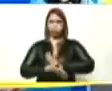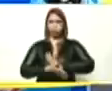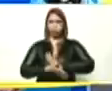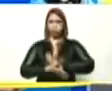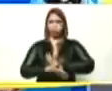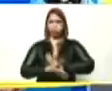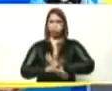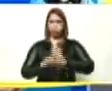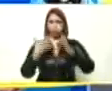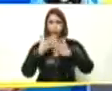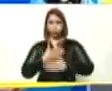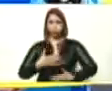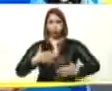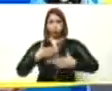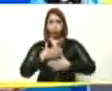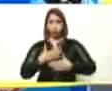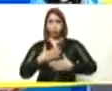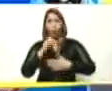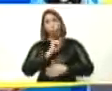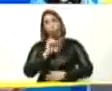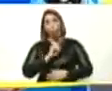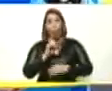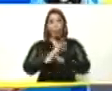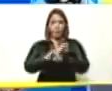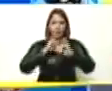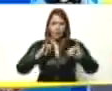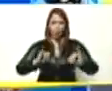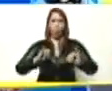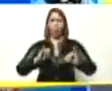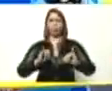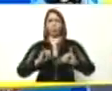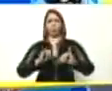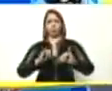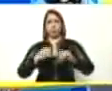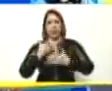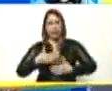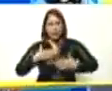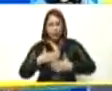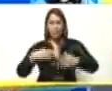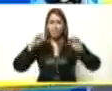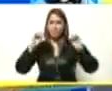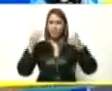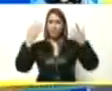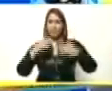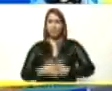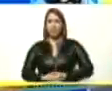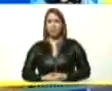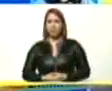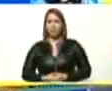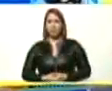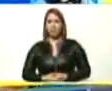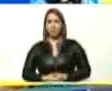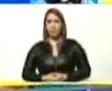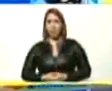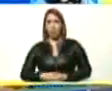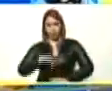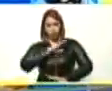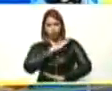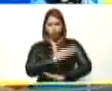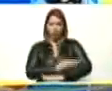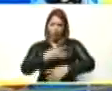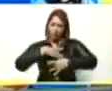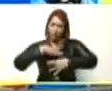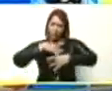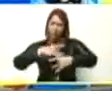calidad, por su brillo y por la fuerza del interés de los temas